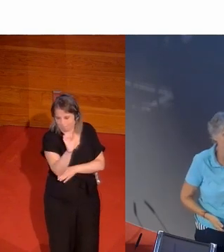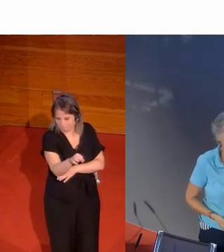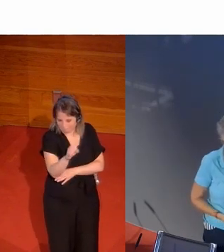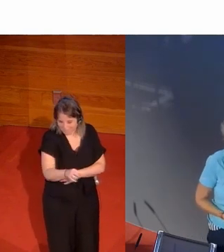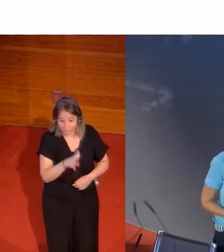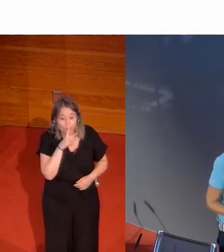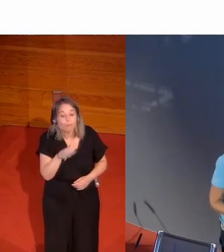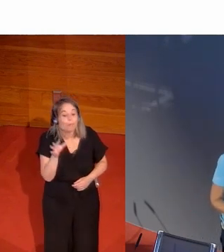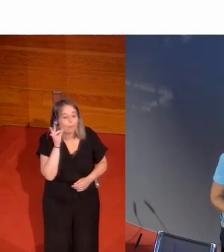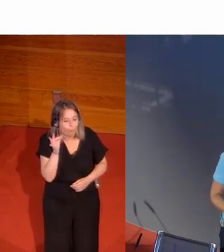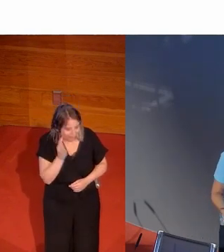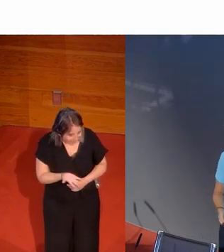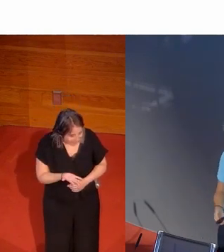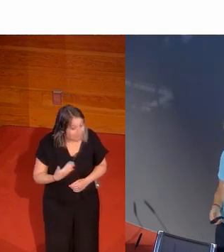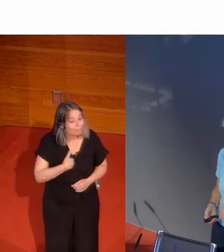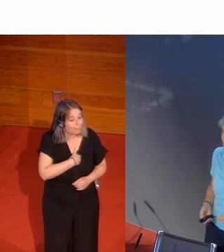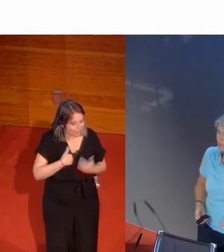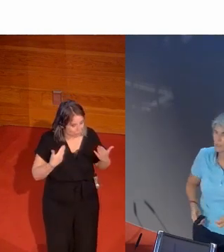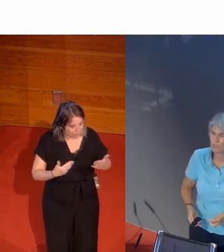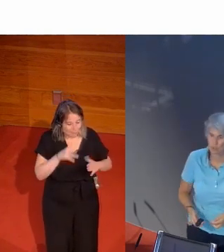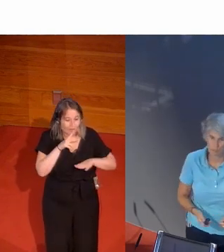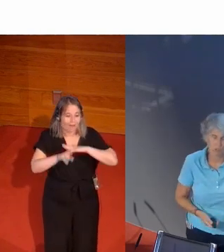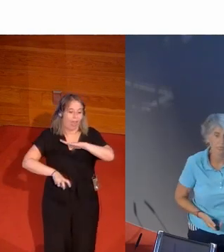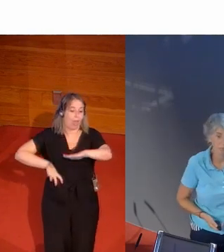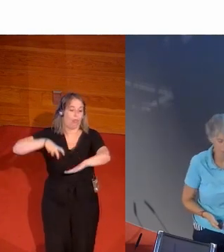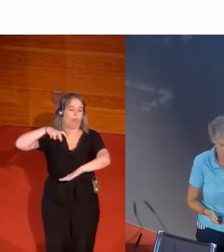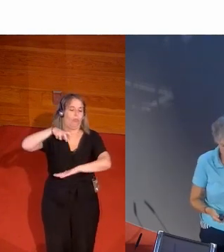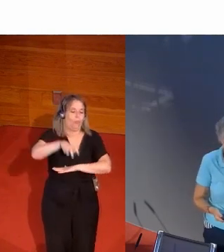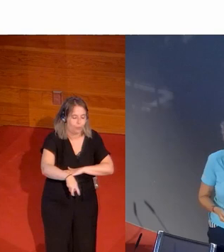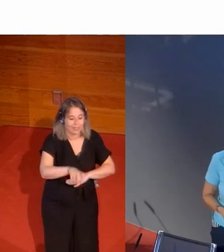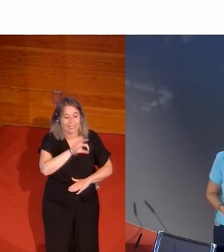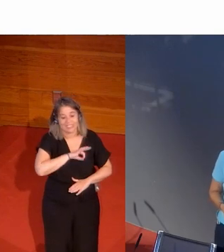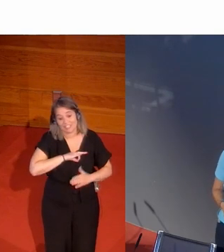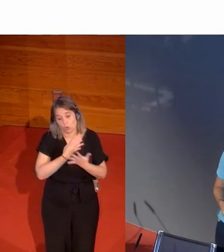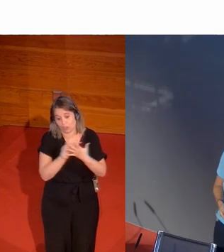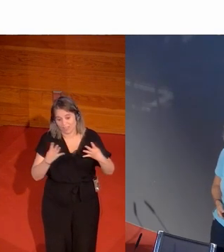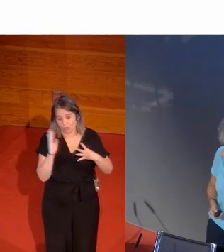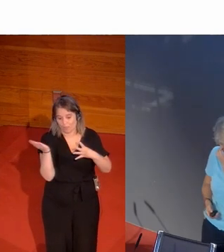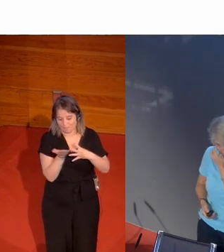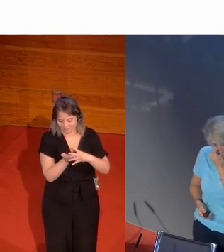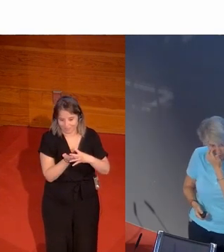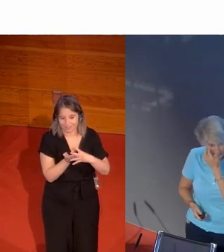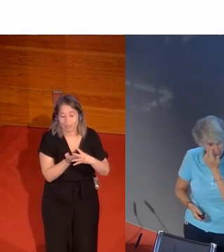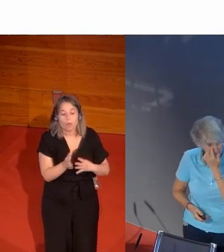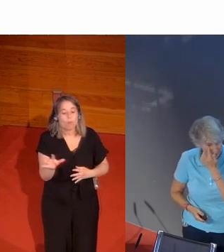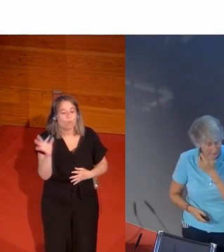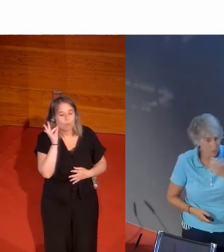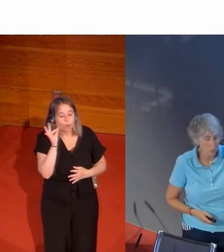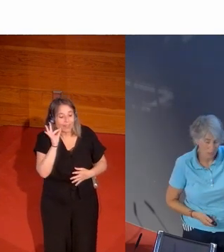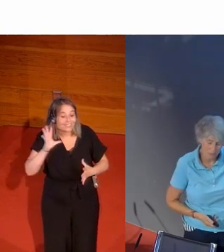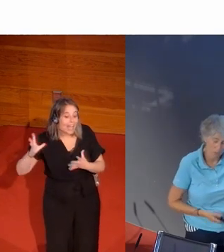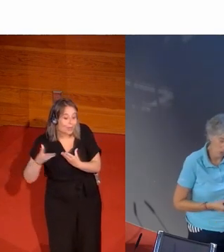en qué papel tenían las mujeres en ese momento, pero vamos a dar un salto y nos vamos a ir a la mitad del siglo XIX, cuando las mujeres son las